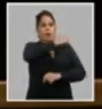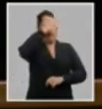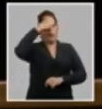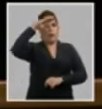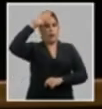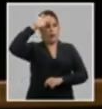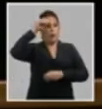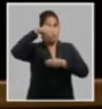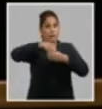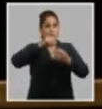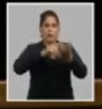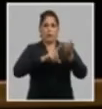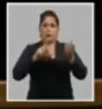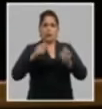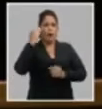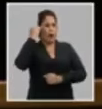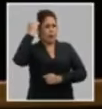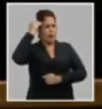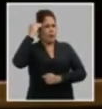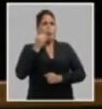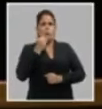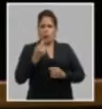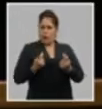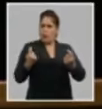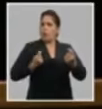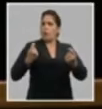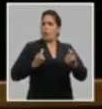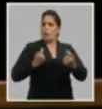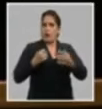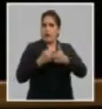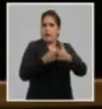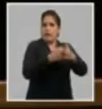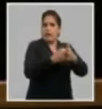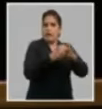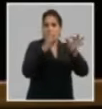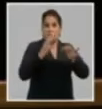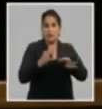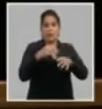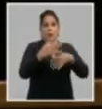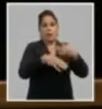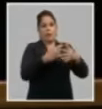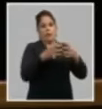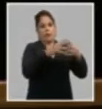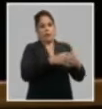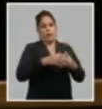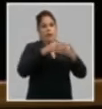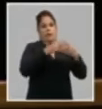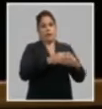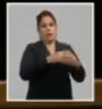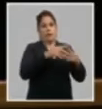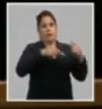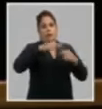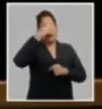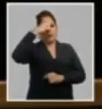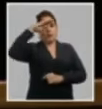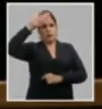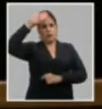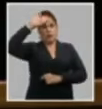torno al partido y su capacidad de resistencia frente a las agresiones del enemigo.